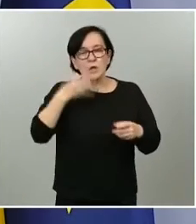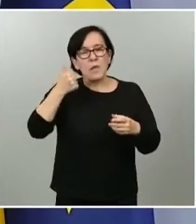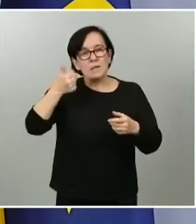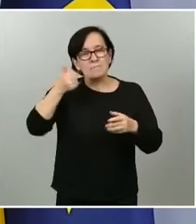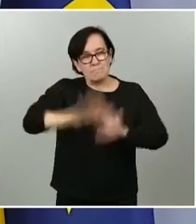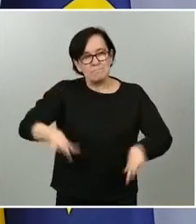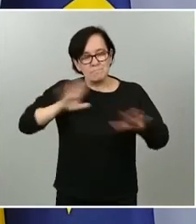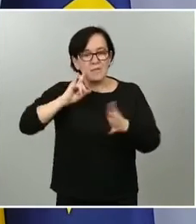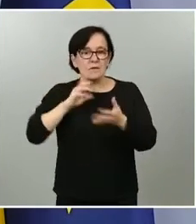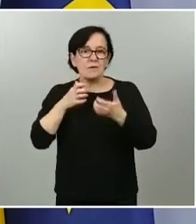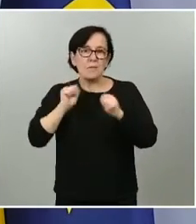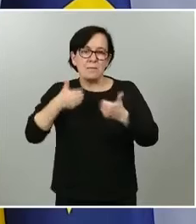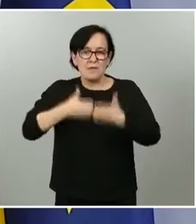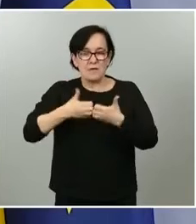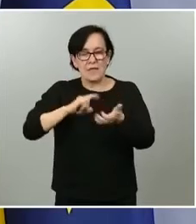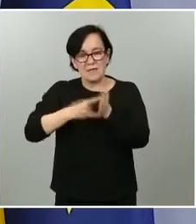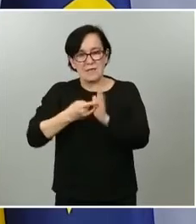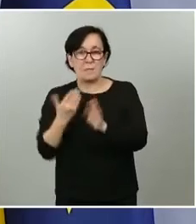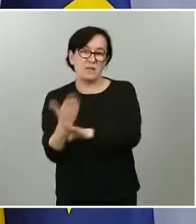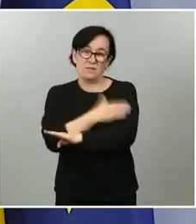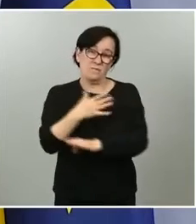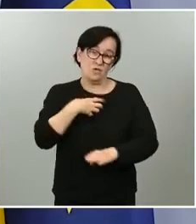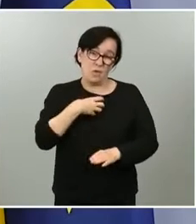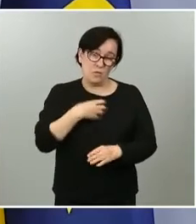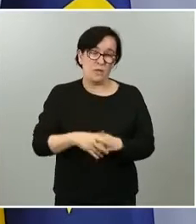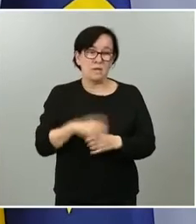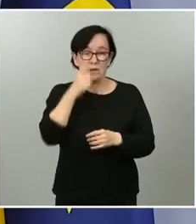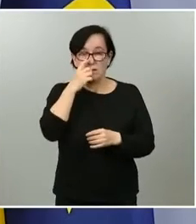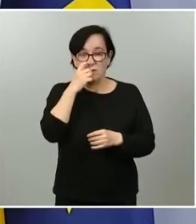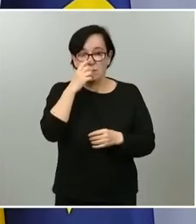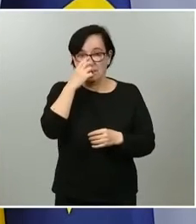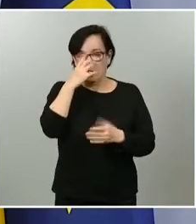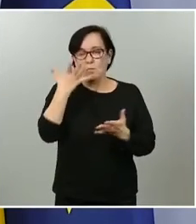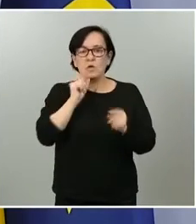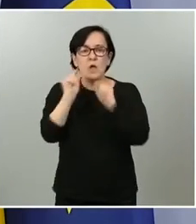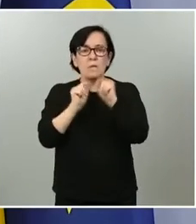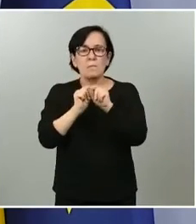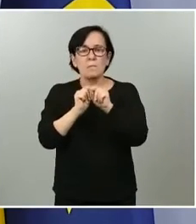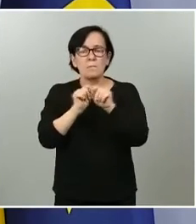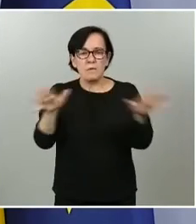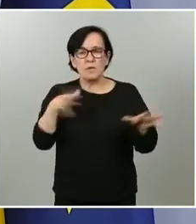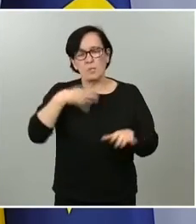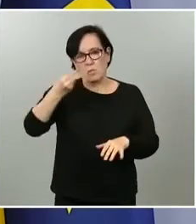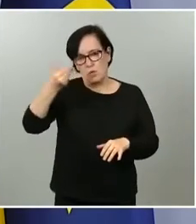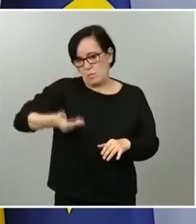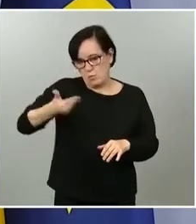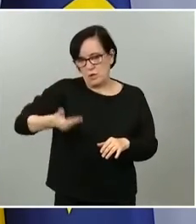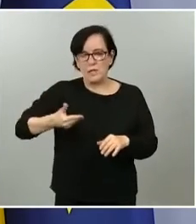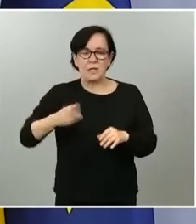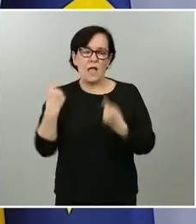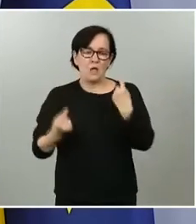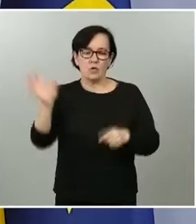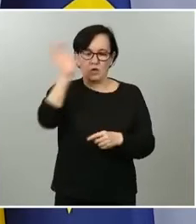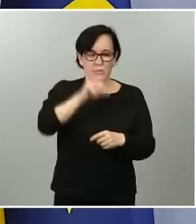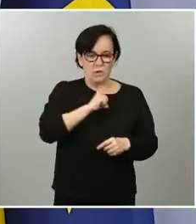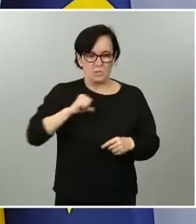que no han podido anticiparse antes, en muchos casos porque la epidemia tiene un efecto muy importante en algunas comunidades autónomas. Claro que se está